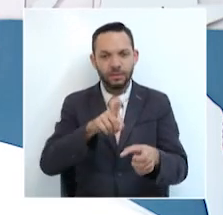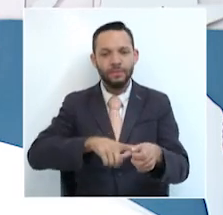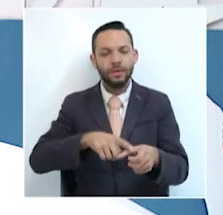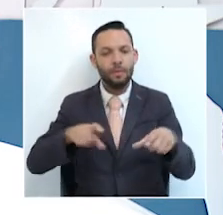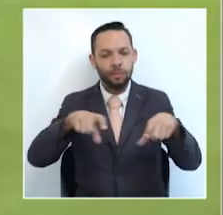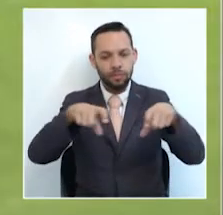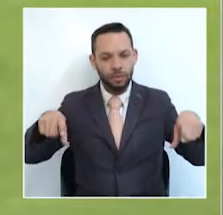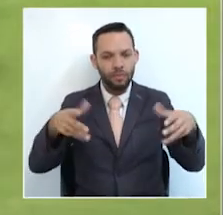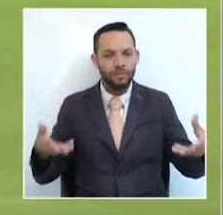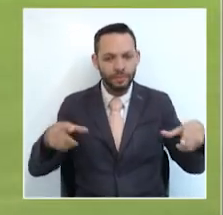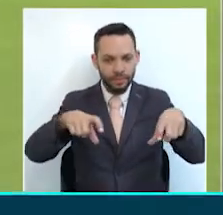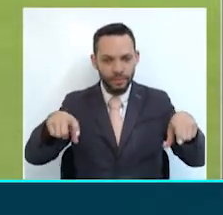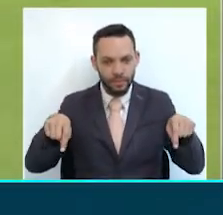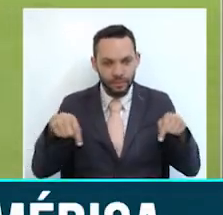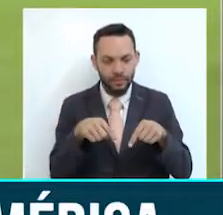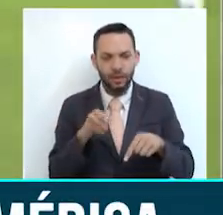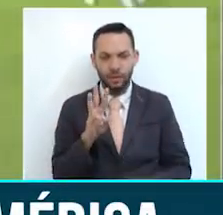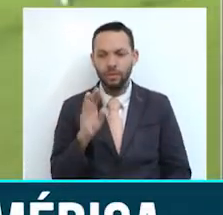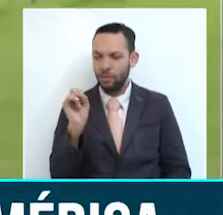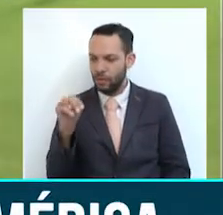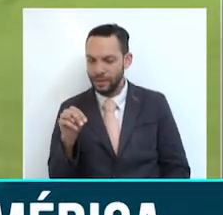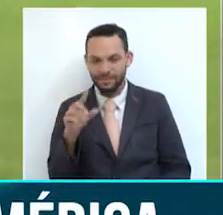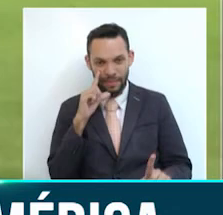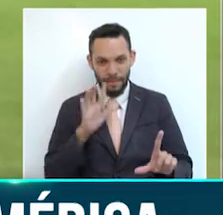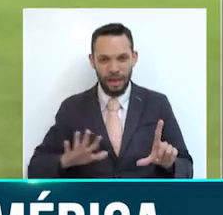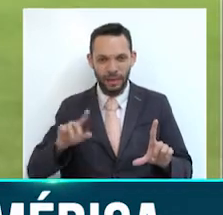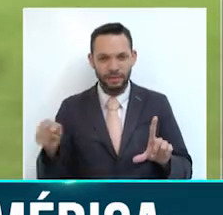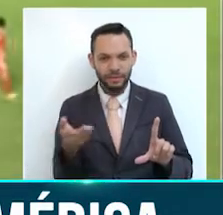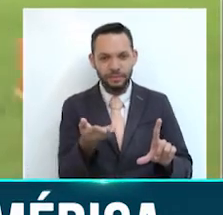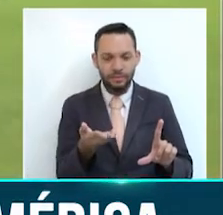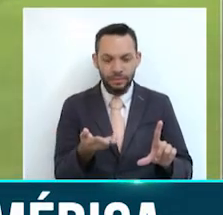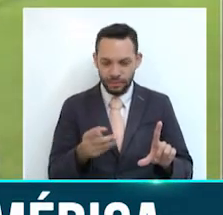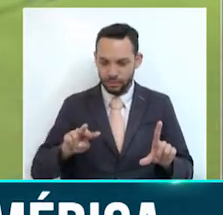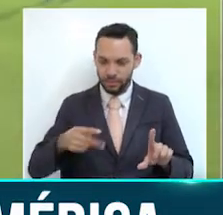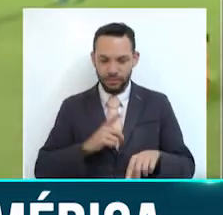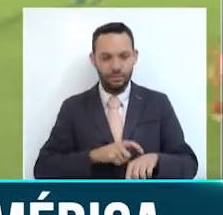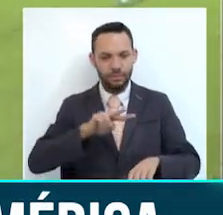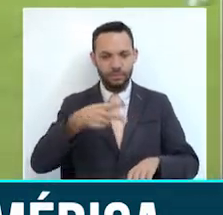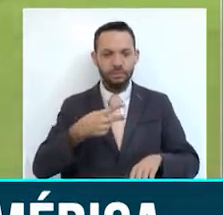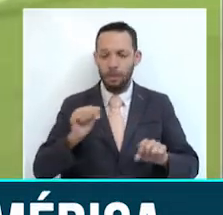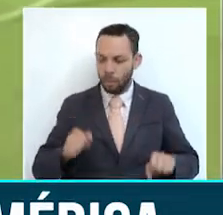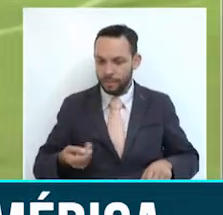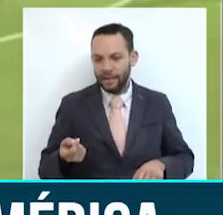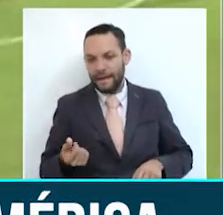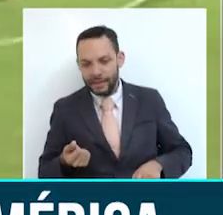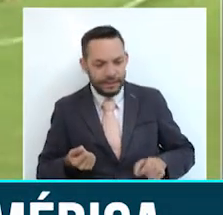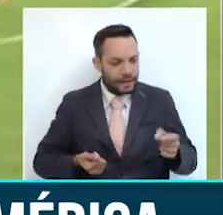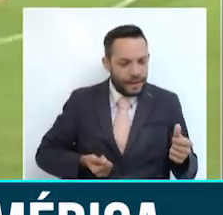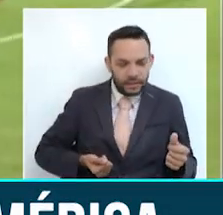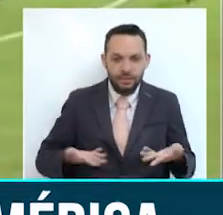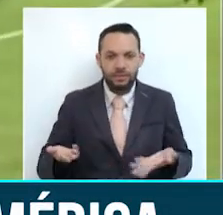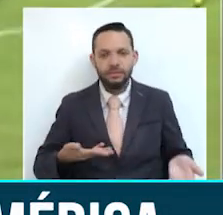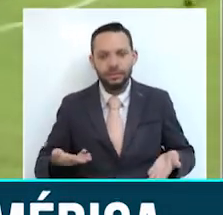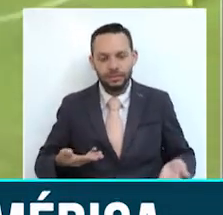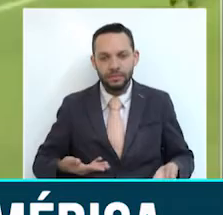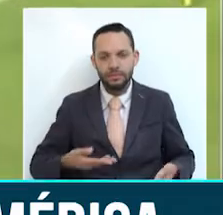Pascual Guerrero, cortesía de WinSports. En la segunda parte, sobre todo del Once Caldas, tuvo una muy buena posibilidad. Acá un remate de Harlin Suárez,